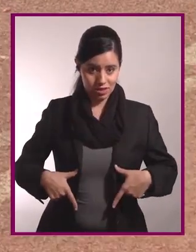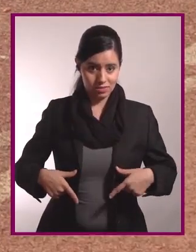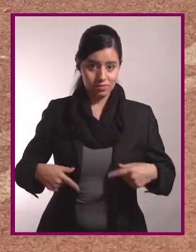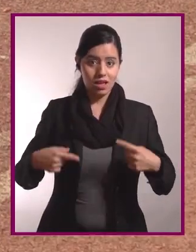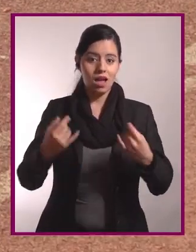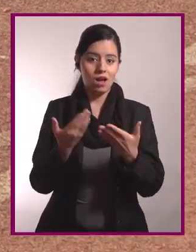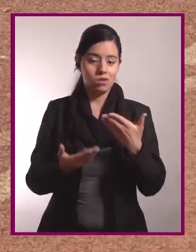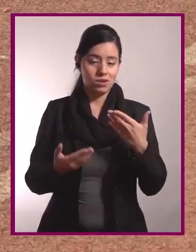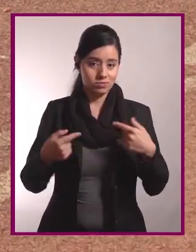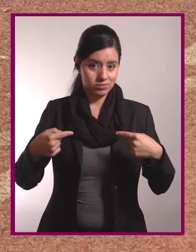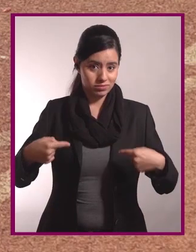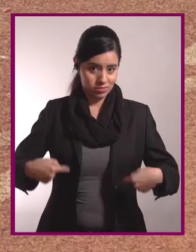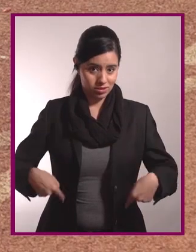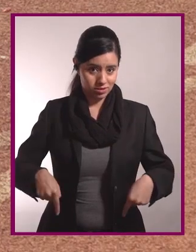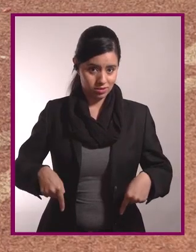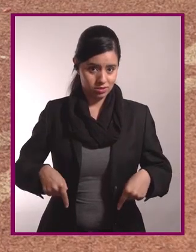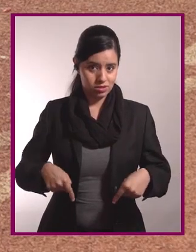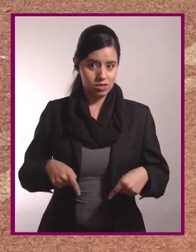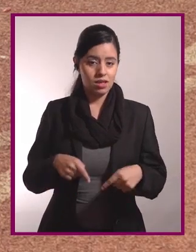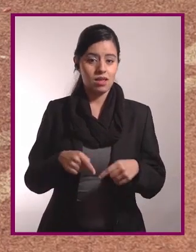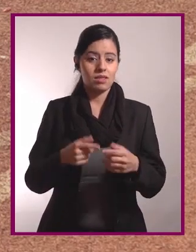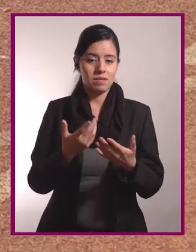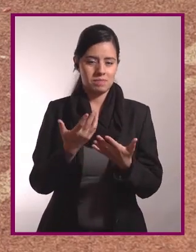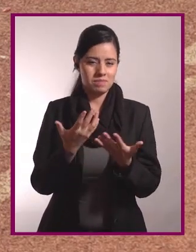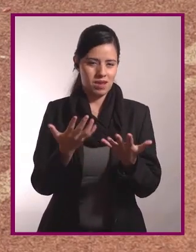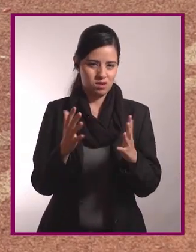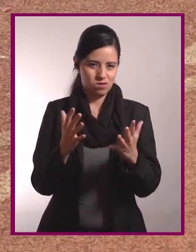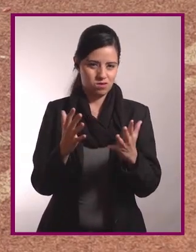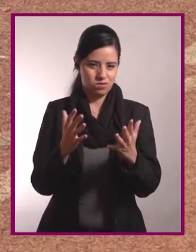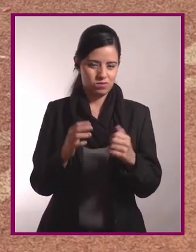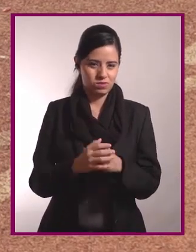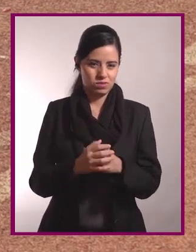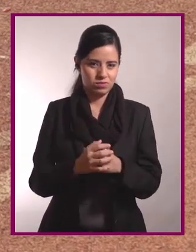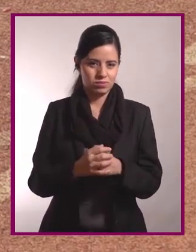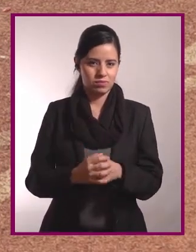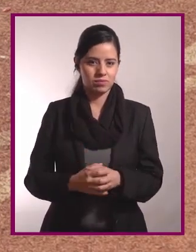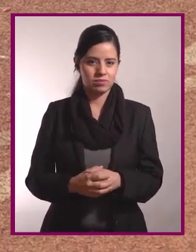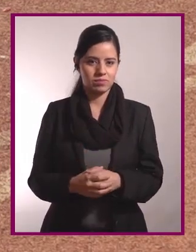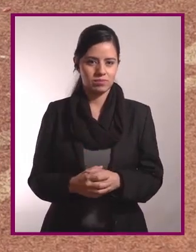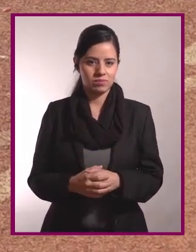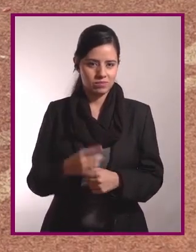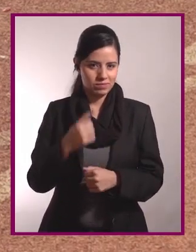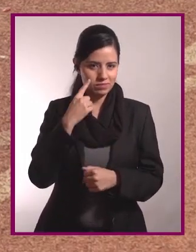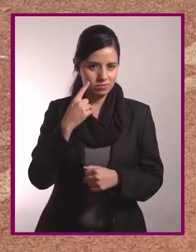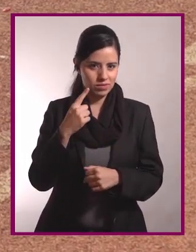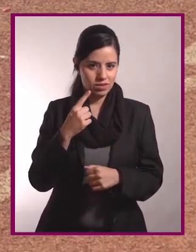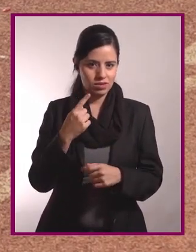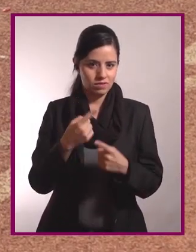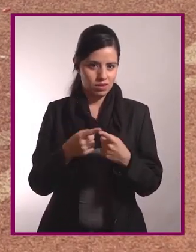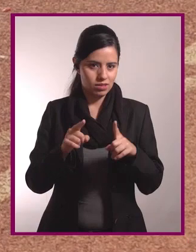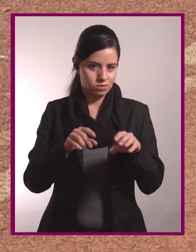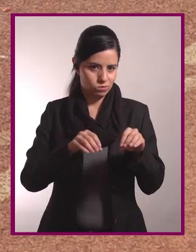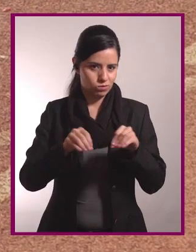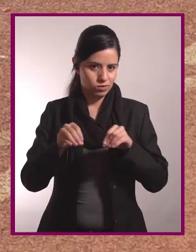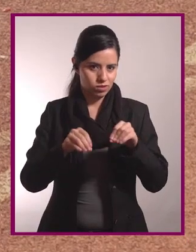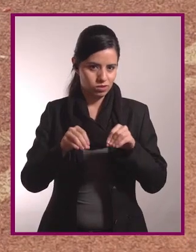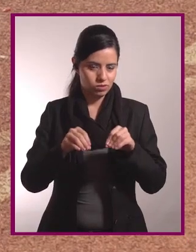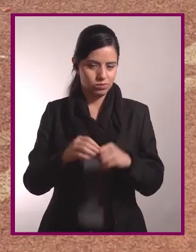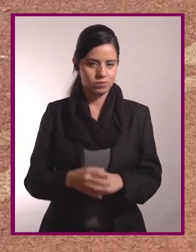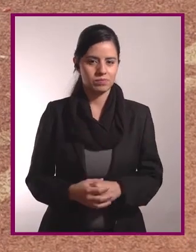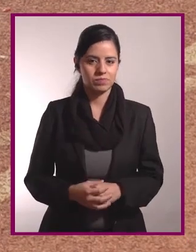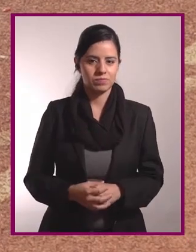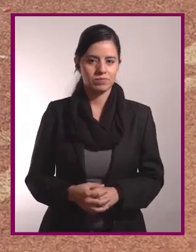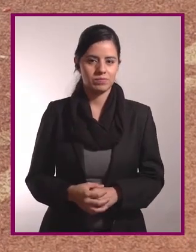Y por último, la parte abdominal, la parte baja. Vamos a trabajar las manos metiditas abajo del glúteo,